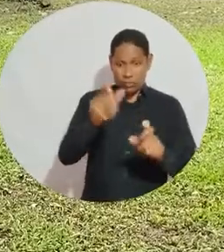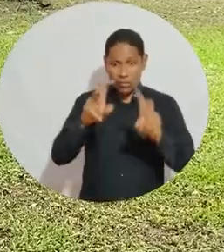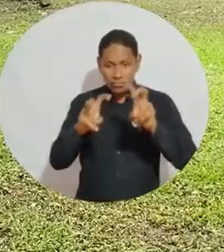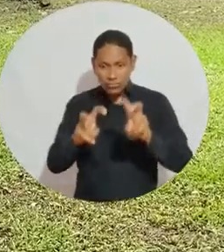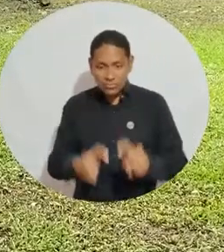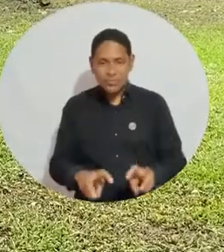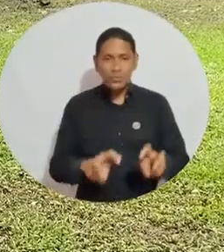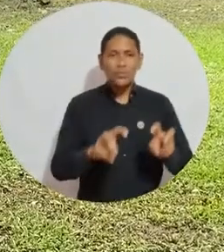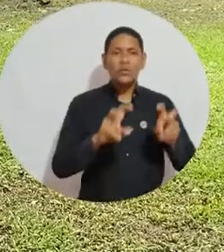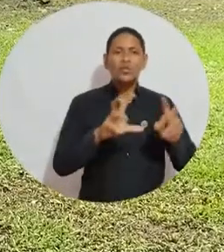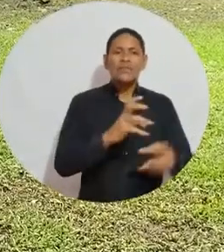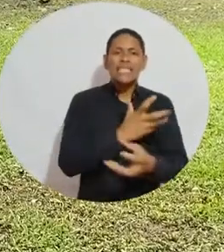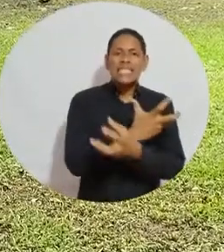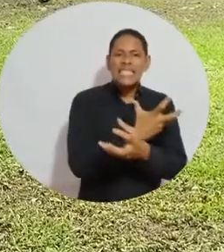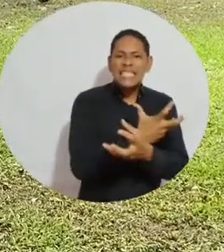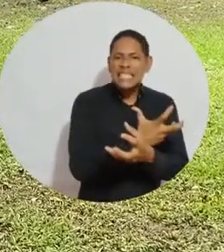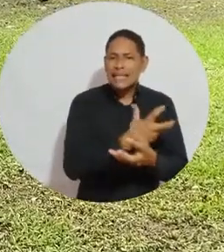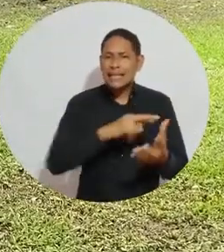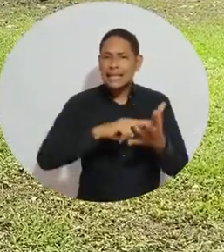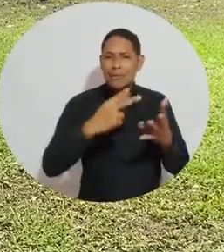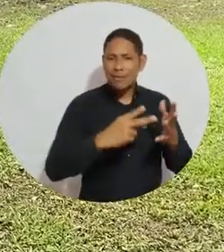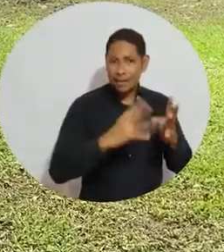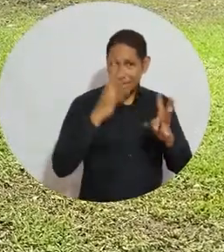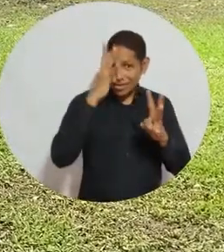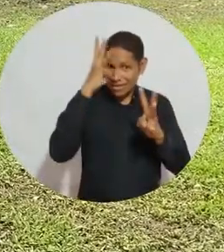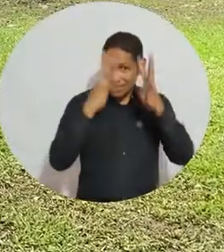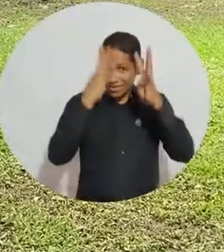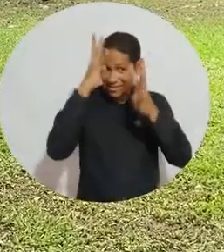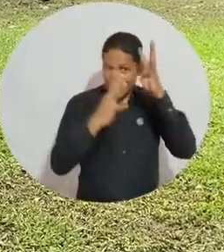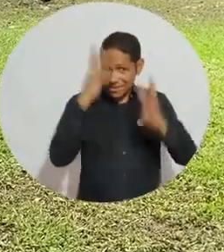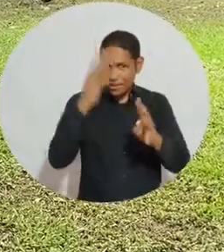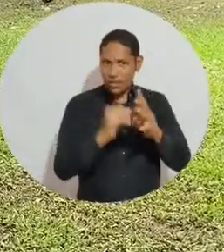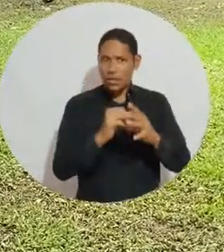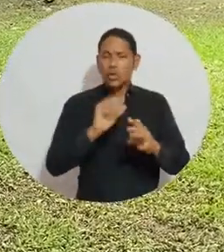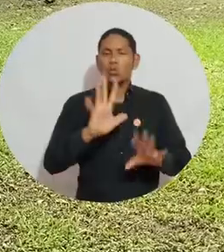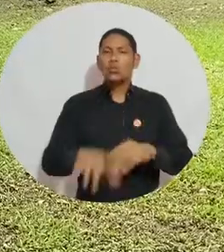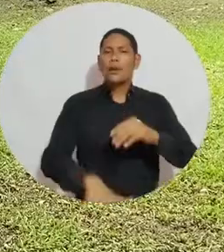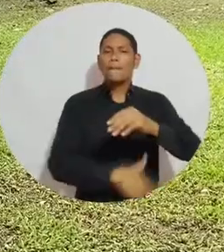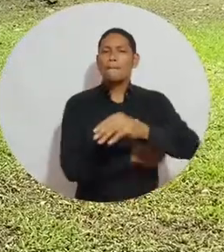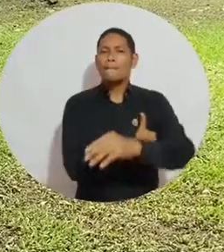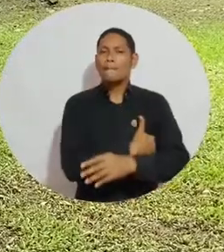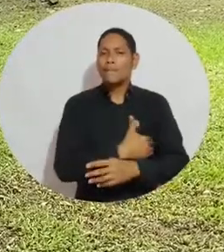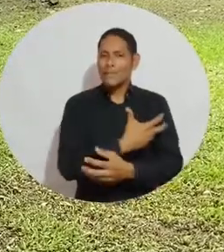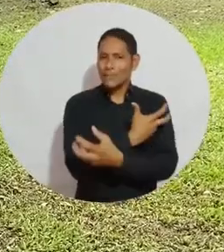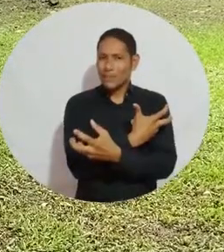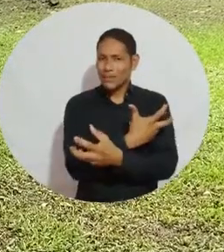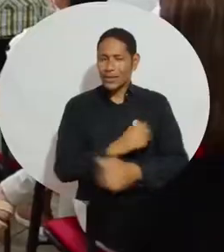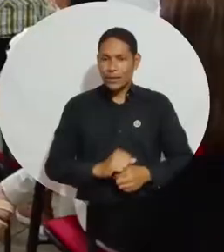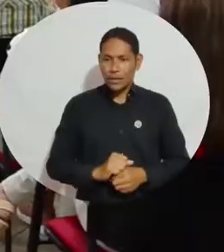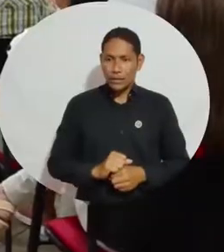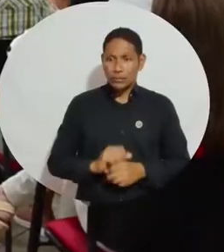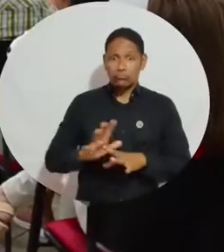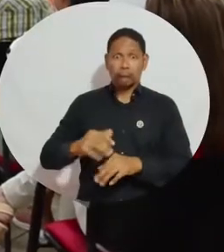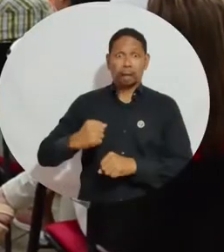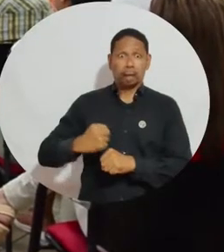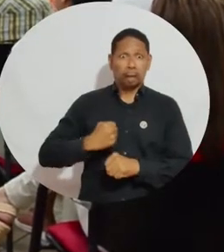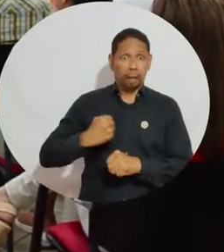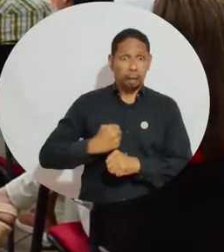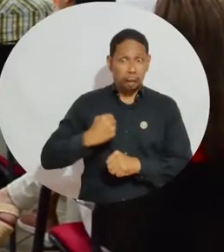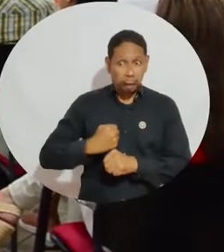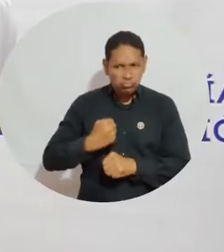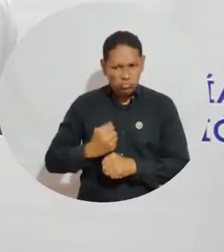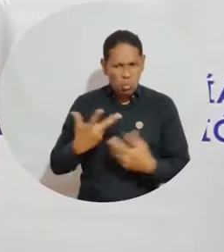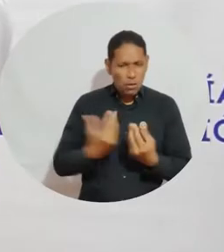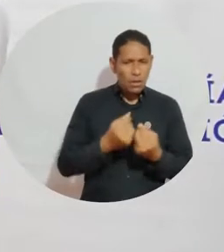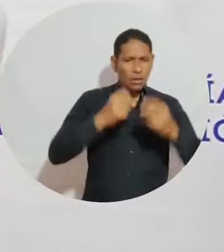investigadores del Sistema Nacional de Ciencia, Tecnología e Innovación de MinCiencias. Destacando el trabajo